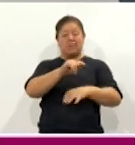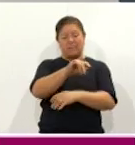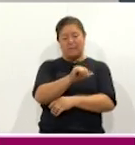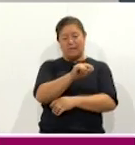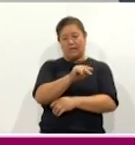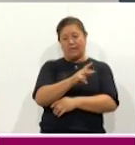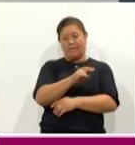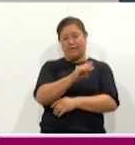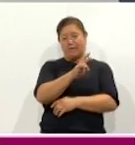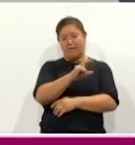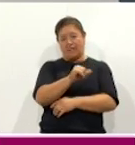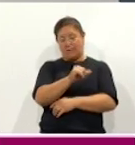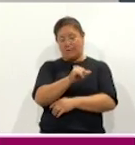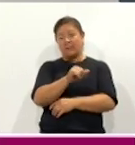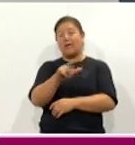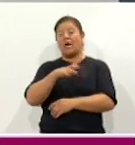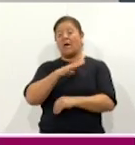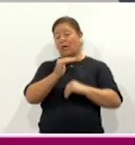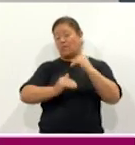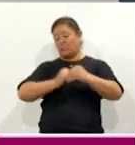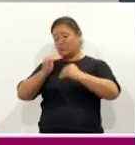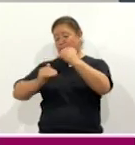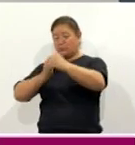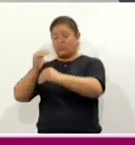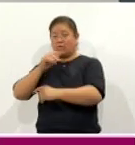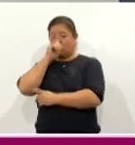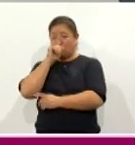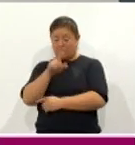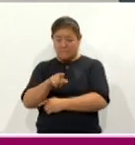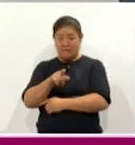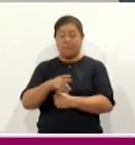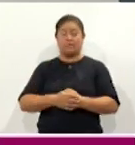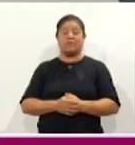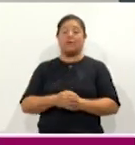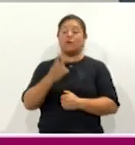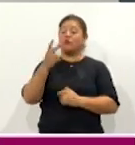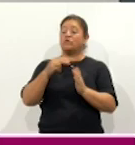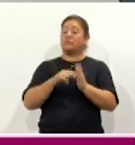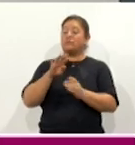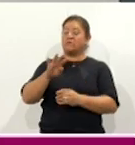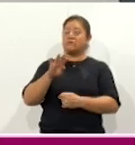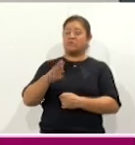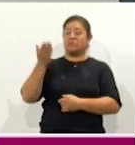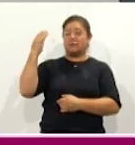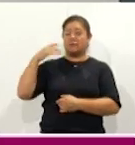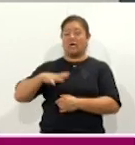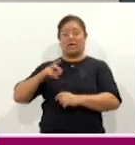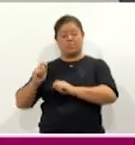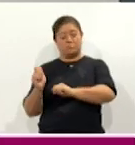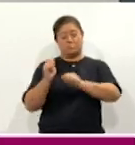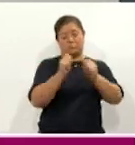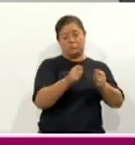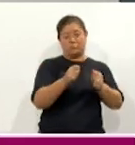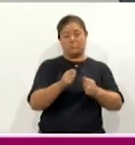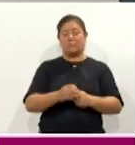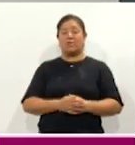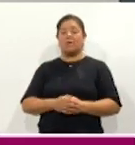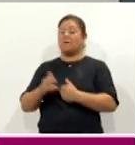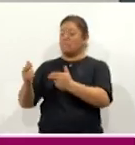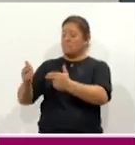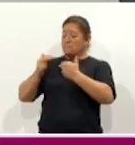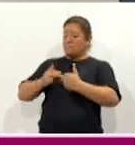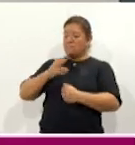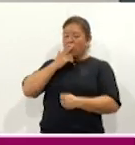el proceso que también ya en el 2019 recibiera el nombramiento de Patrimonio